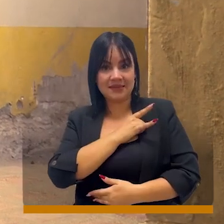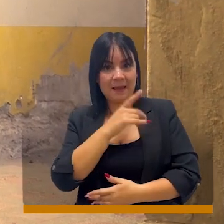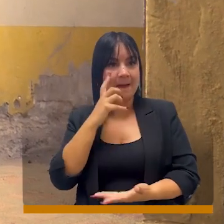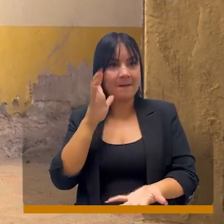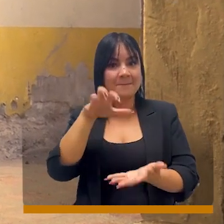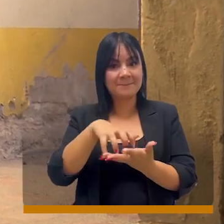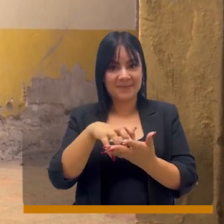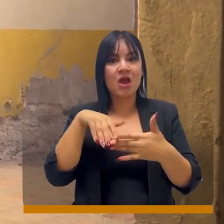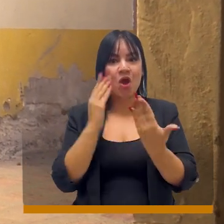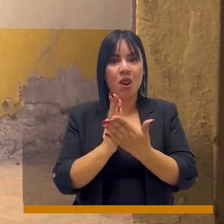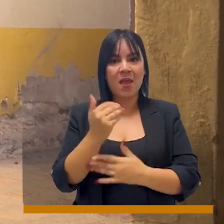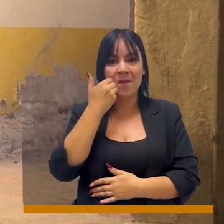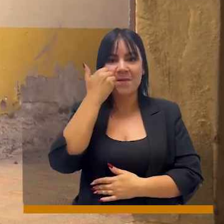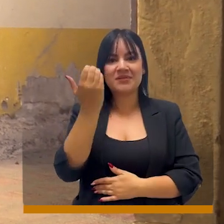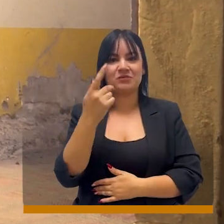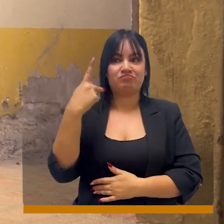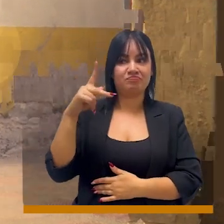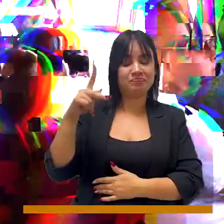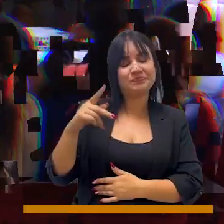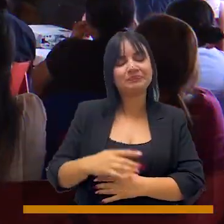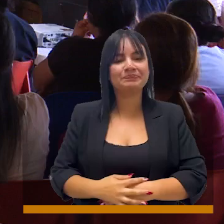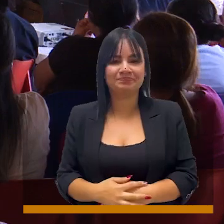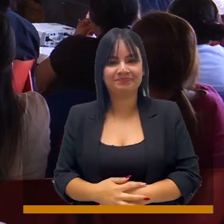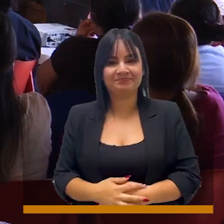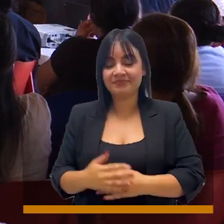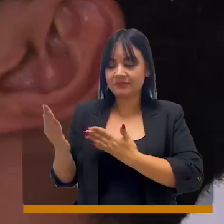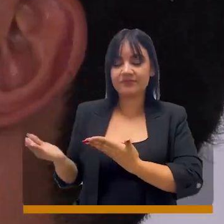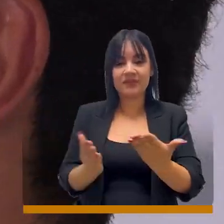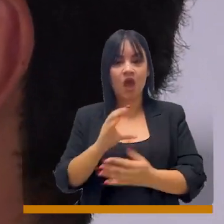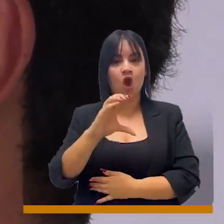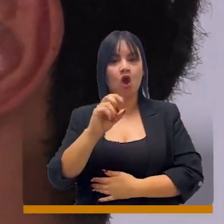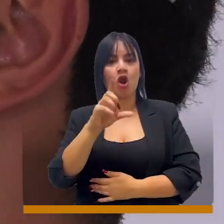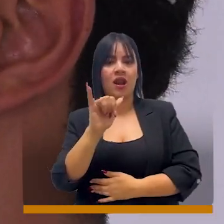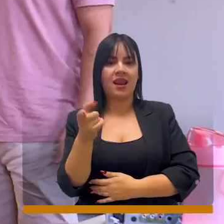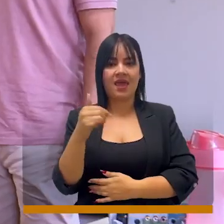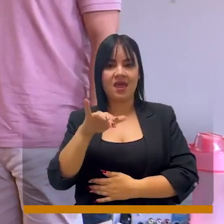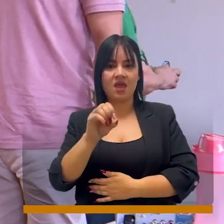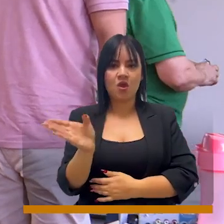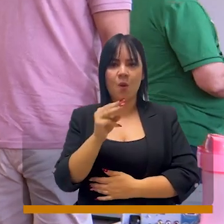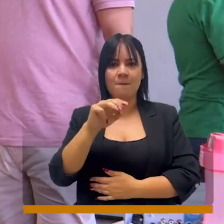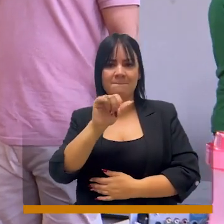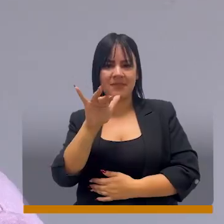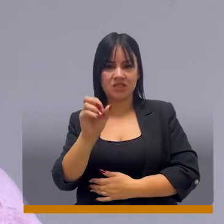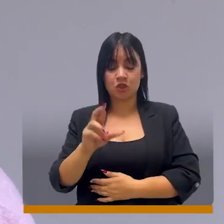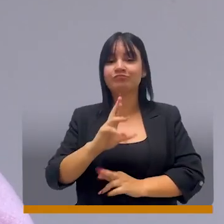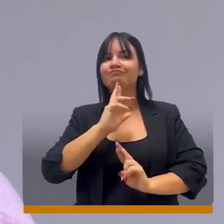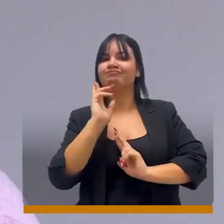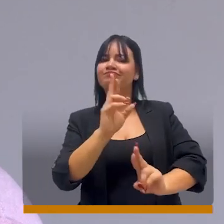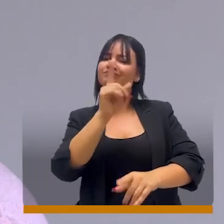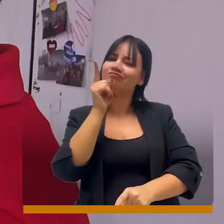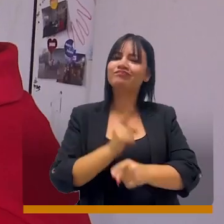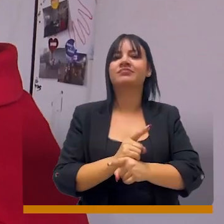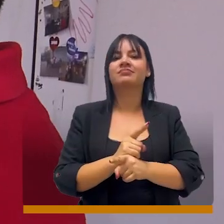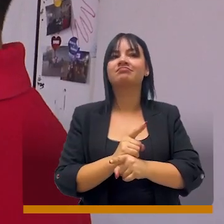sede del Colegio Mayor del Barrio Popular. El Colegio Mayor de Antioquia hoy nos demanda una respuesta concreta